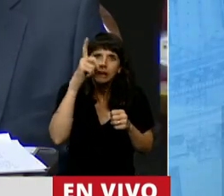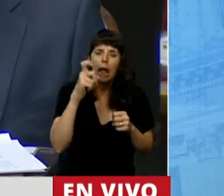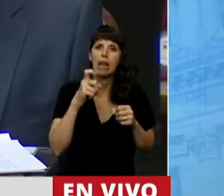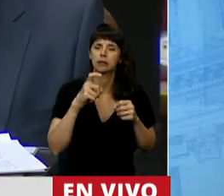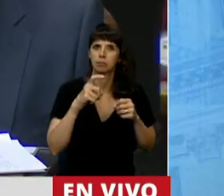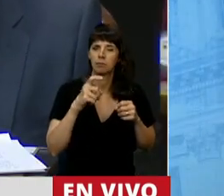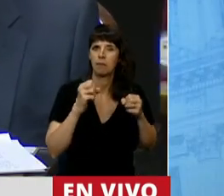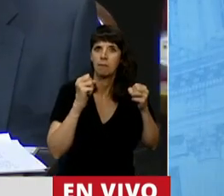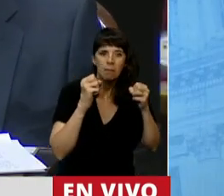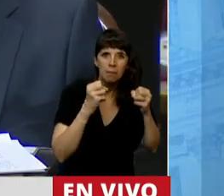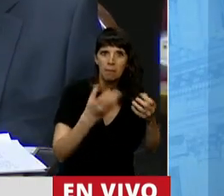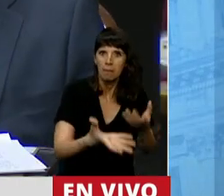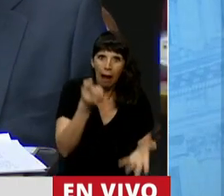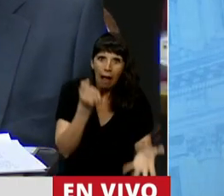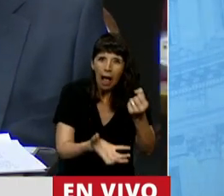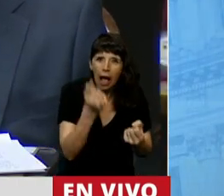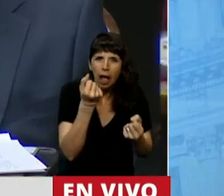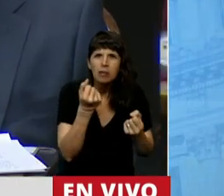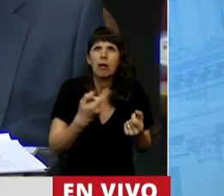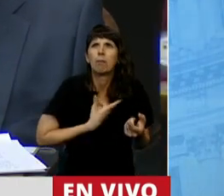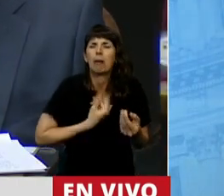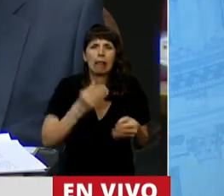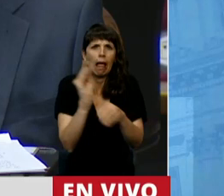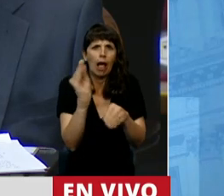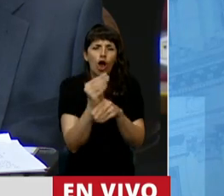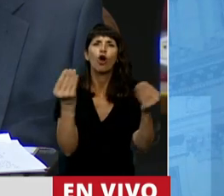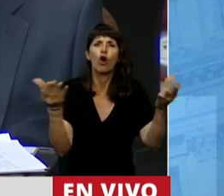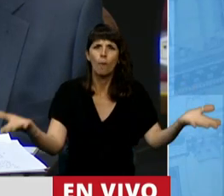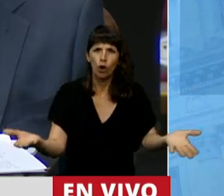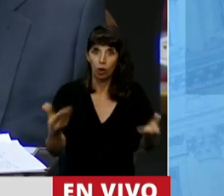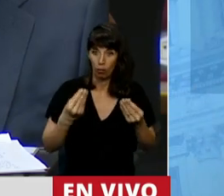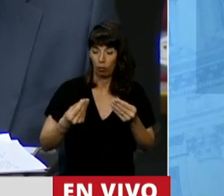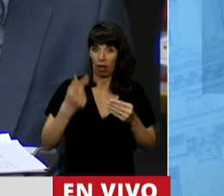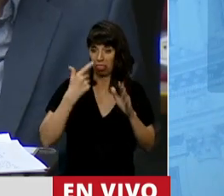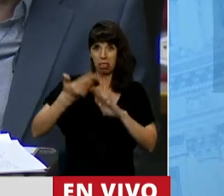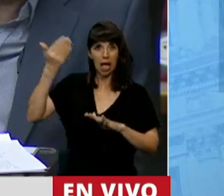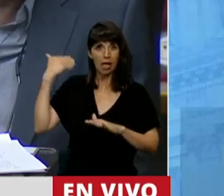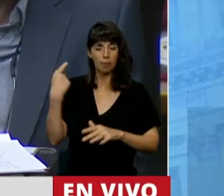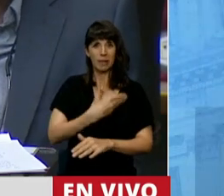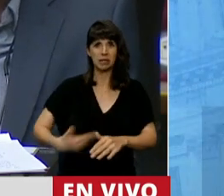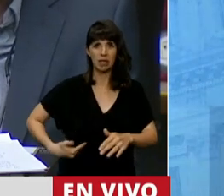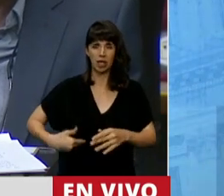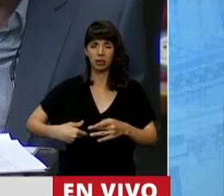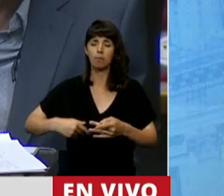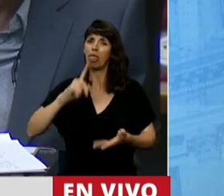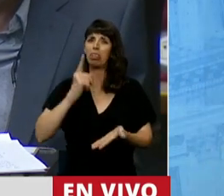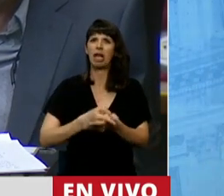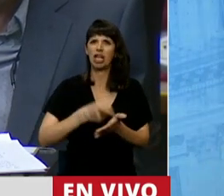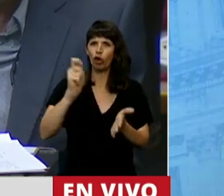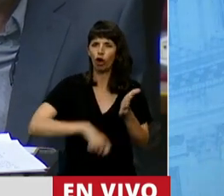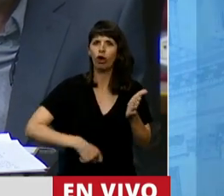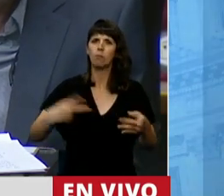vamos a sacar los recursos para esto. Porque hace unos días el Presidente por decreto le recortó al Ministerio de Salud